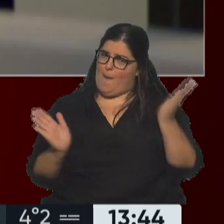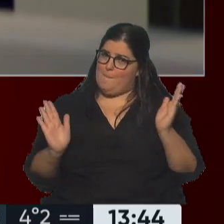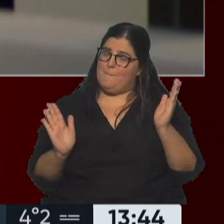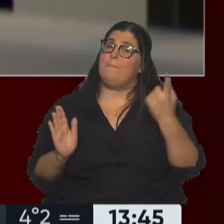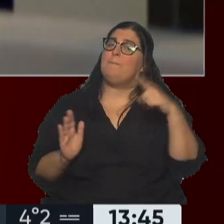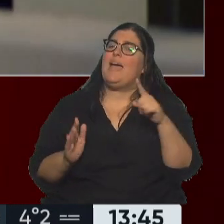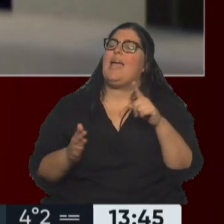está tratando de una manera diferente.